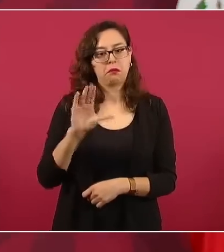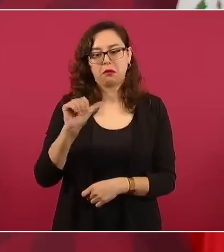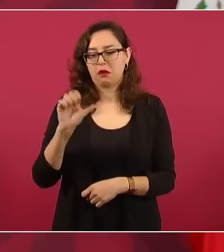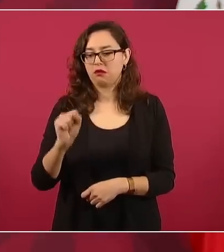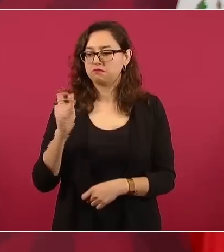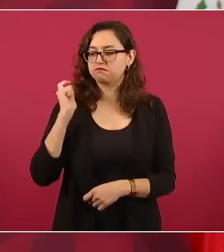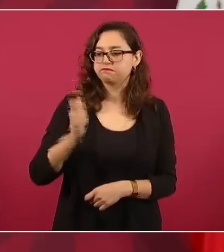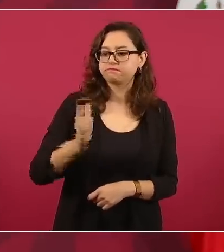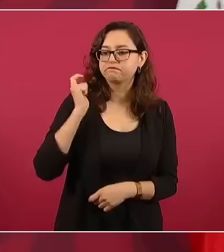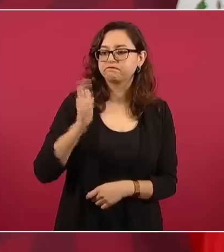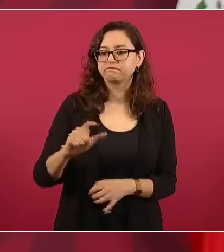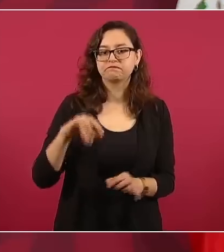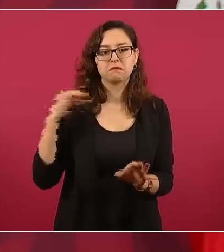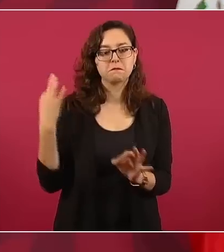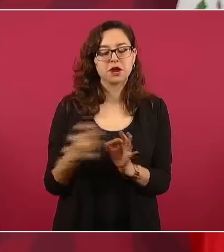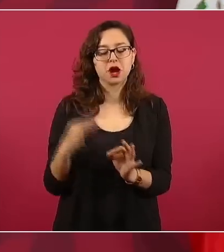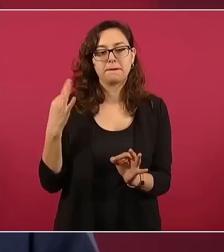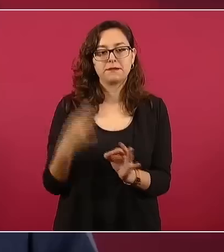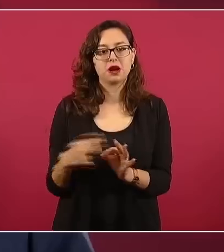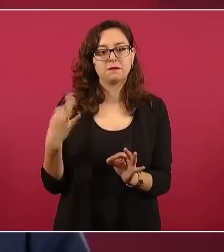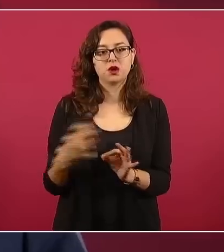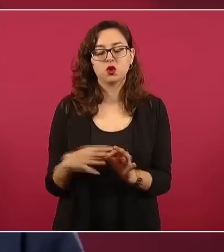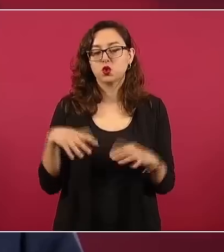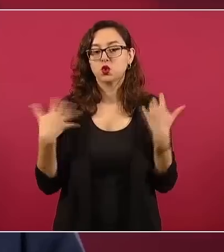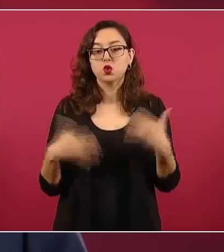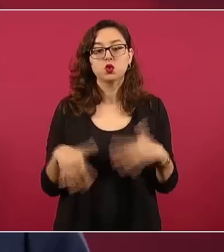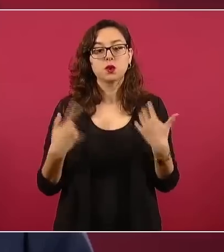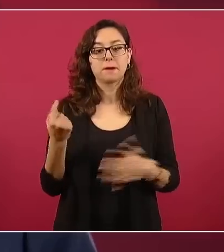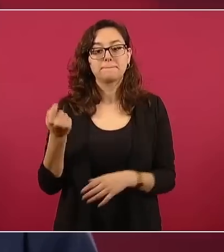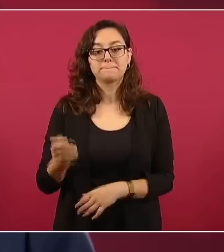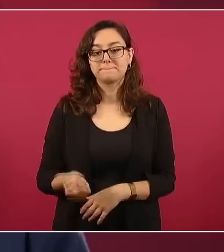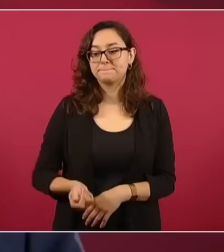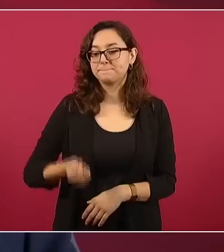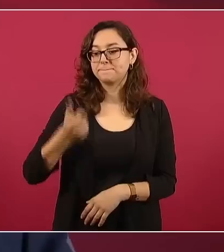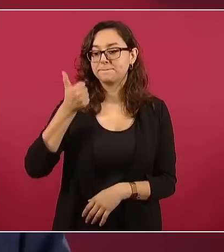en la historia de México.